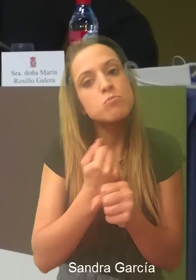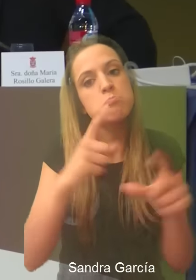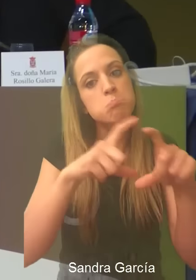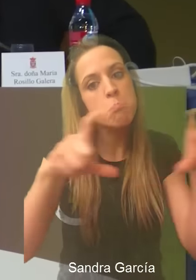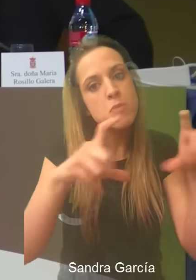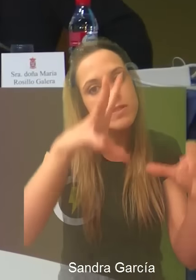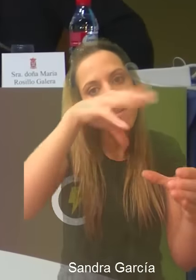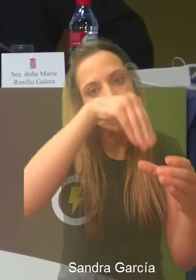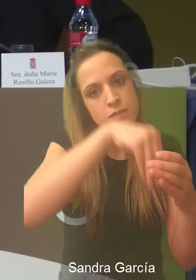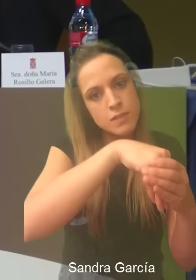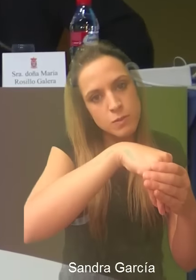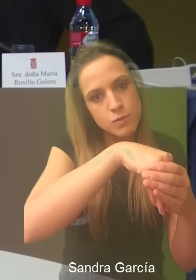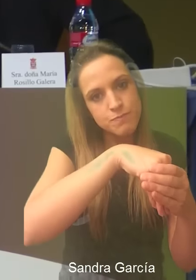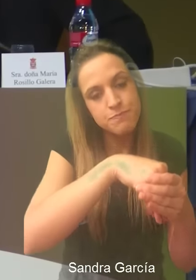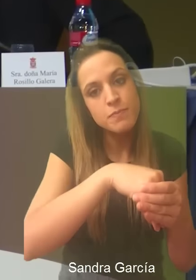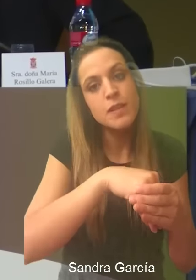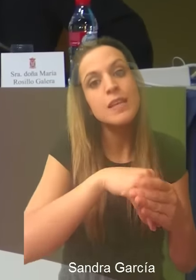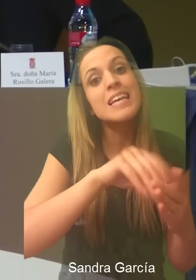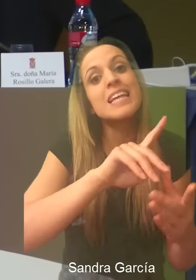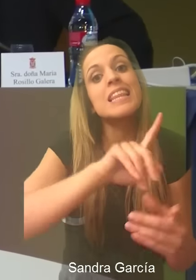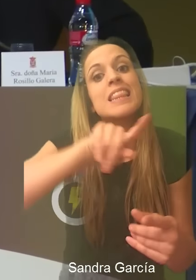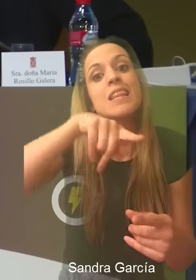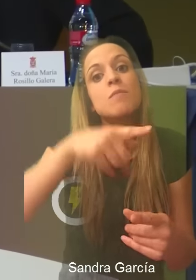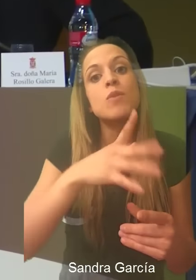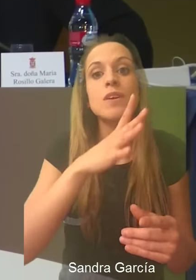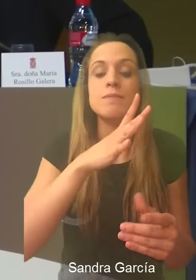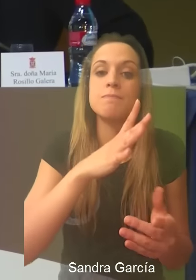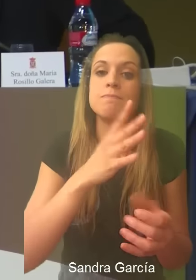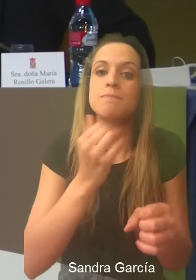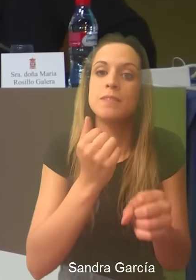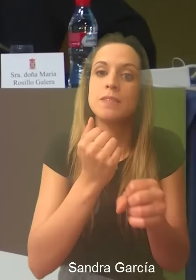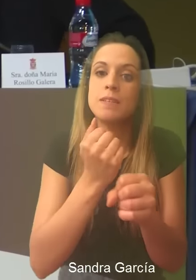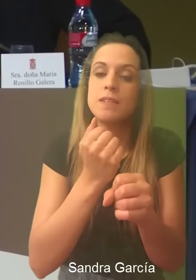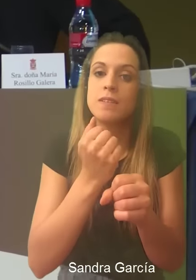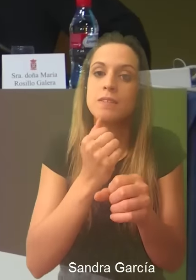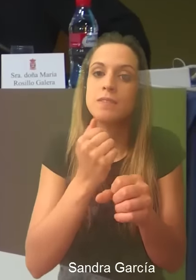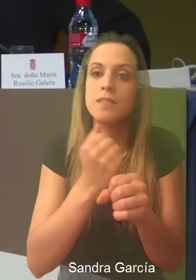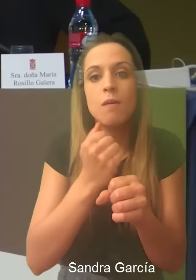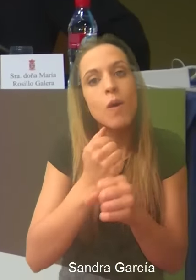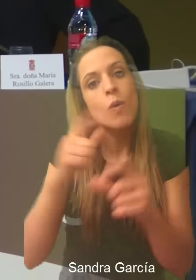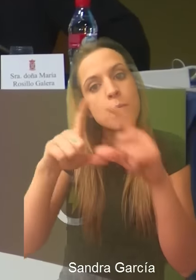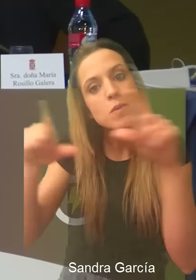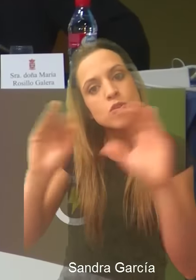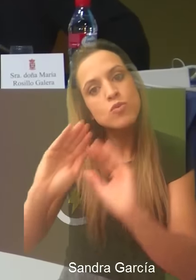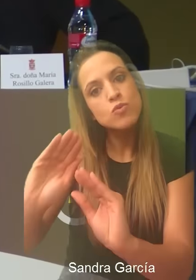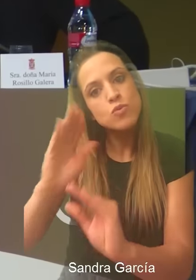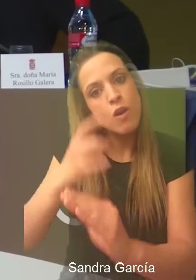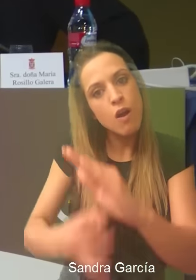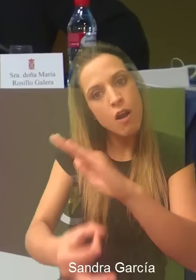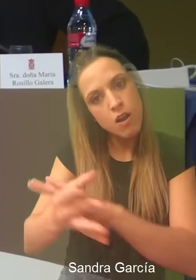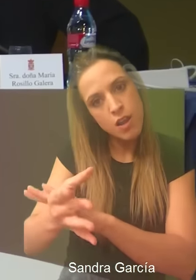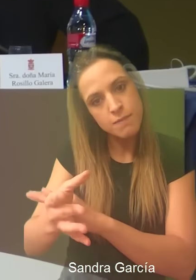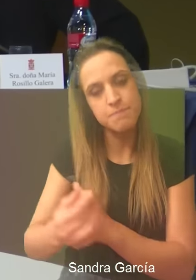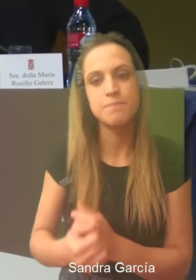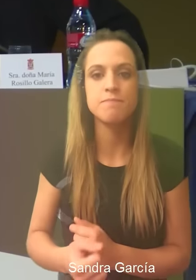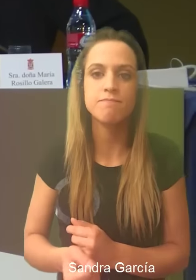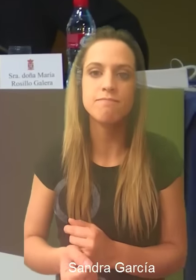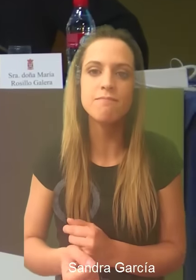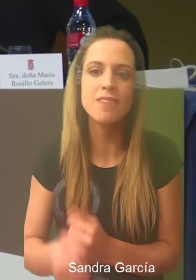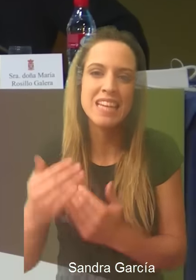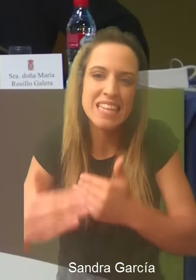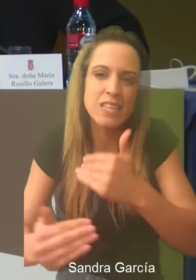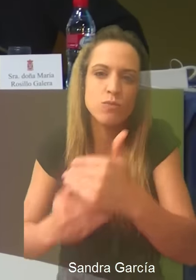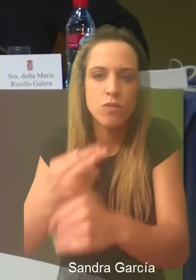más adelante, como fundador de su propia empresa, Domo Electra Instalaciones. Es decir, un recorrido